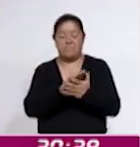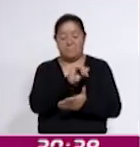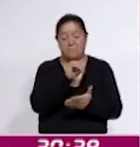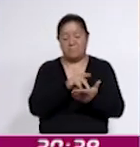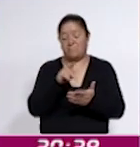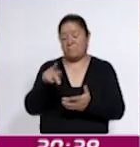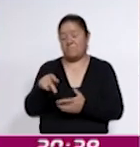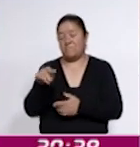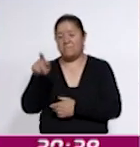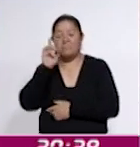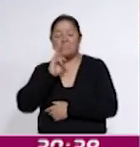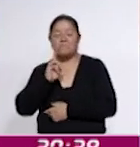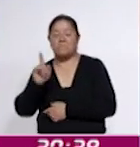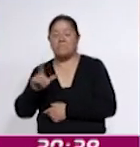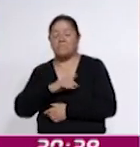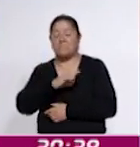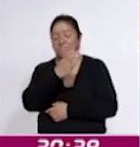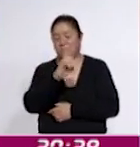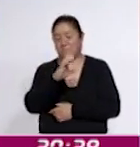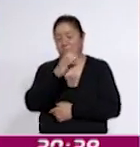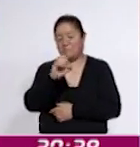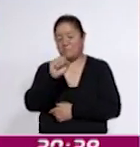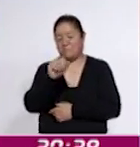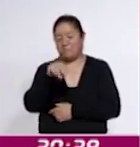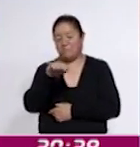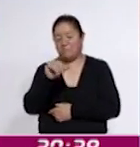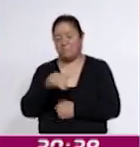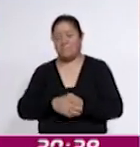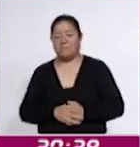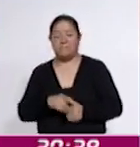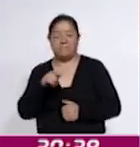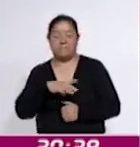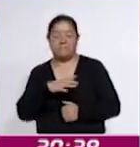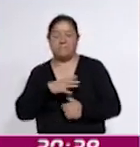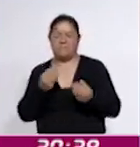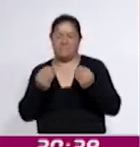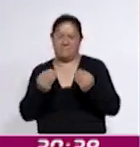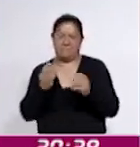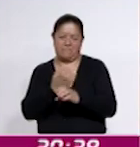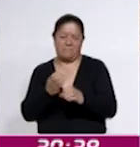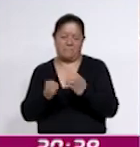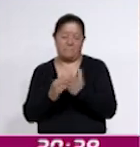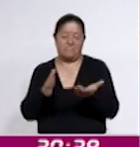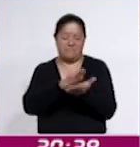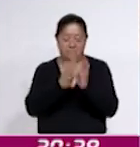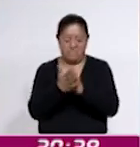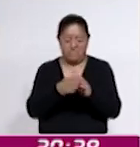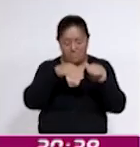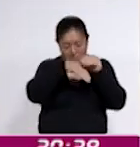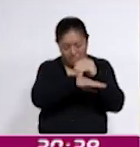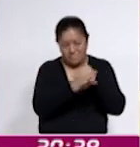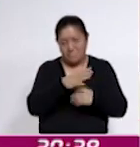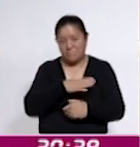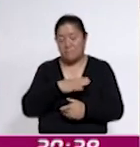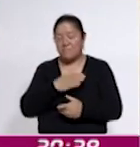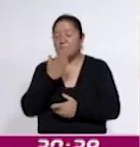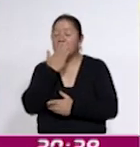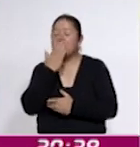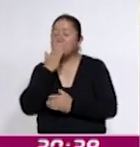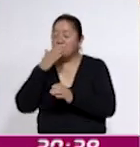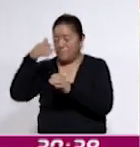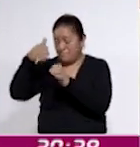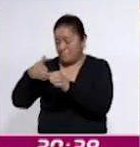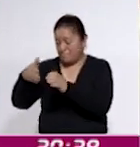Aquí se elaboran muchas cosas, por decir, aquí se elaboran servilleteros, tortilleros, cuchareros, como el barco